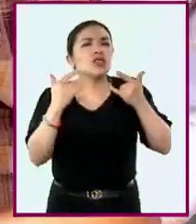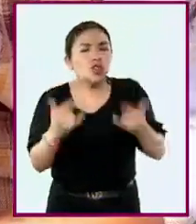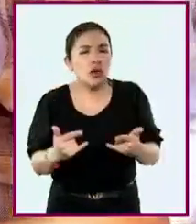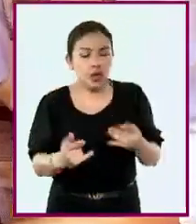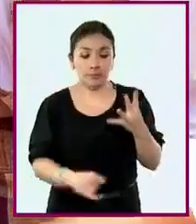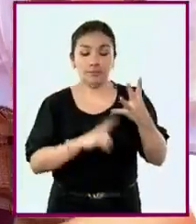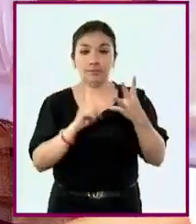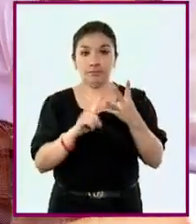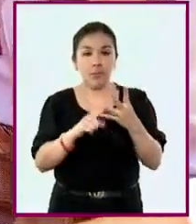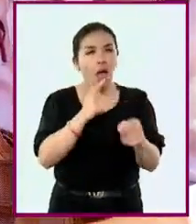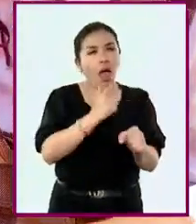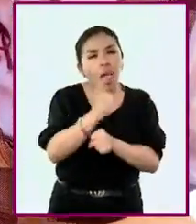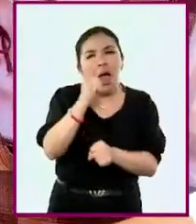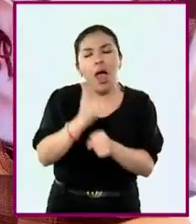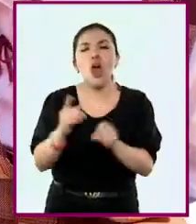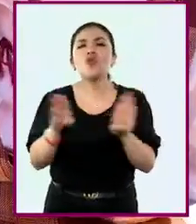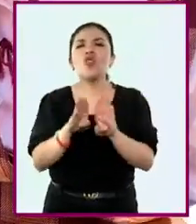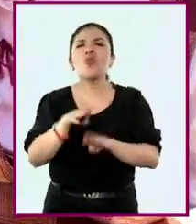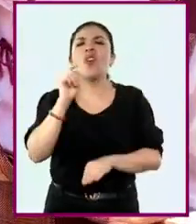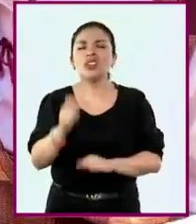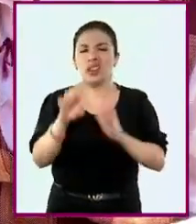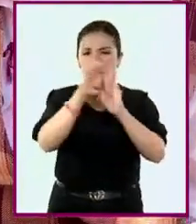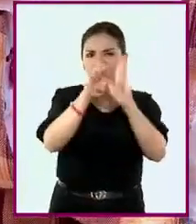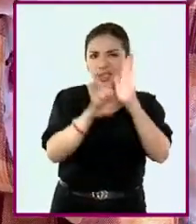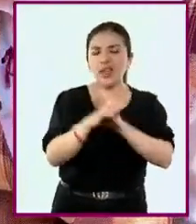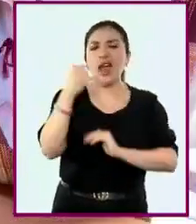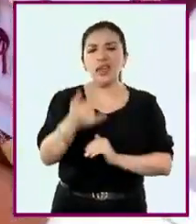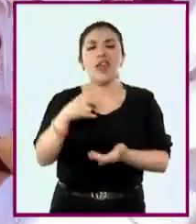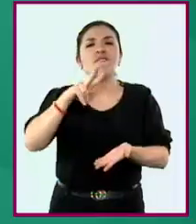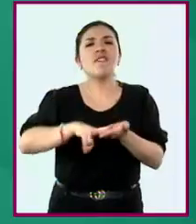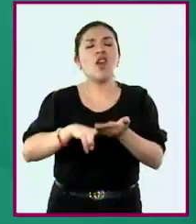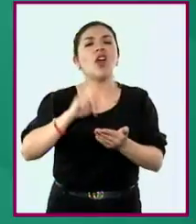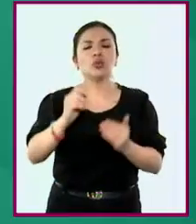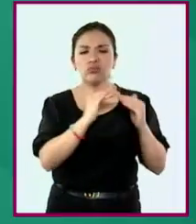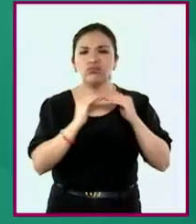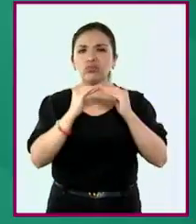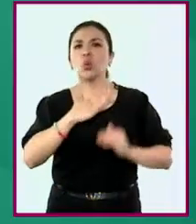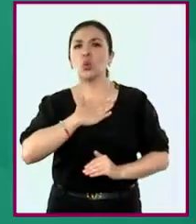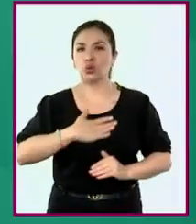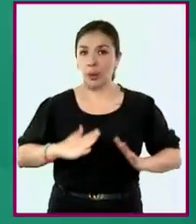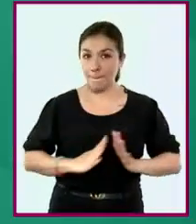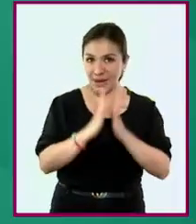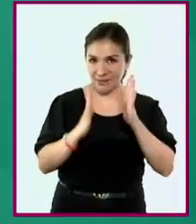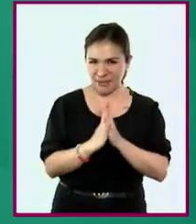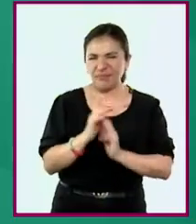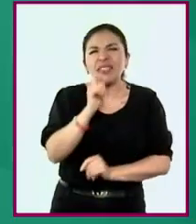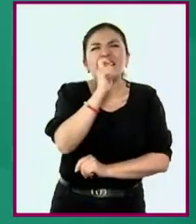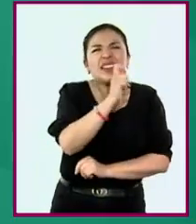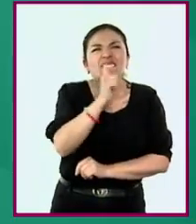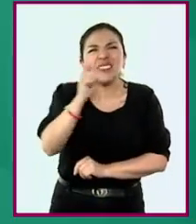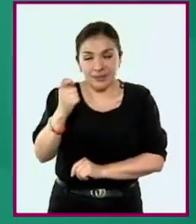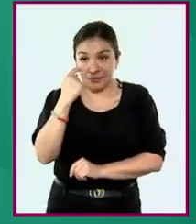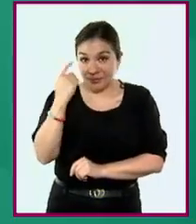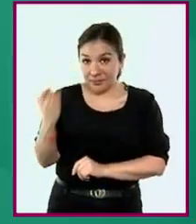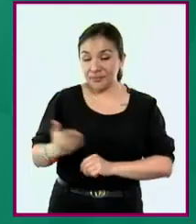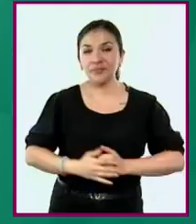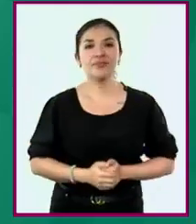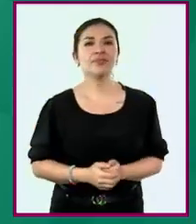los principios éticos y los valores democráticos. Revisemos de qué se tratan estas ideas.